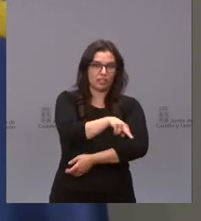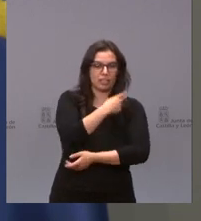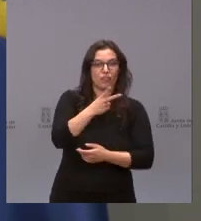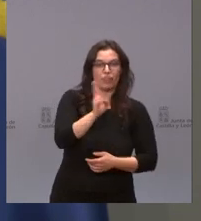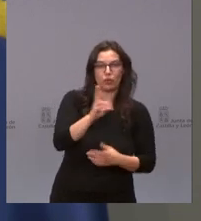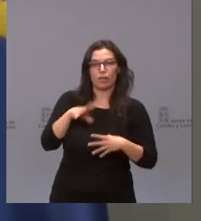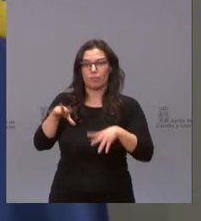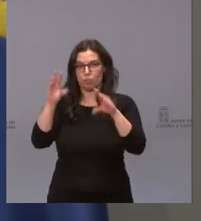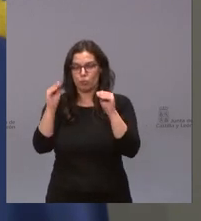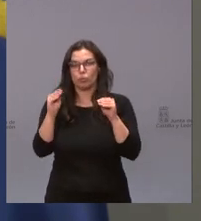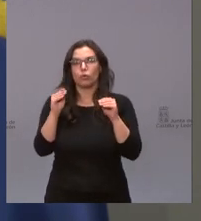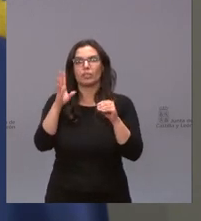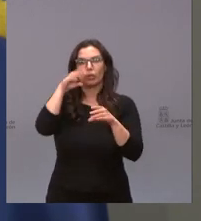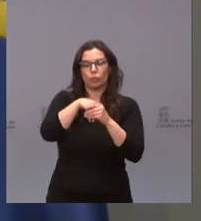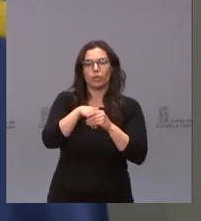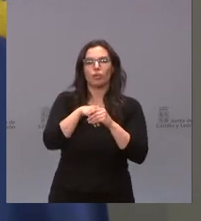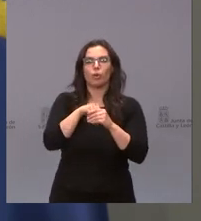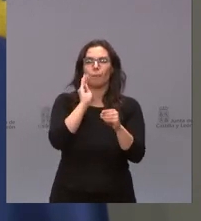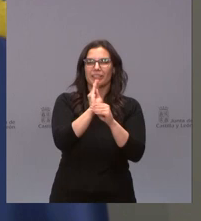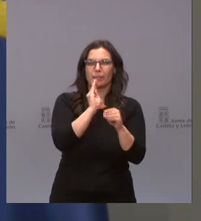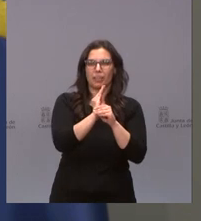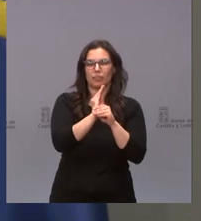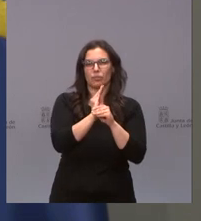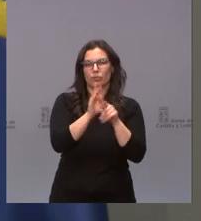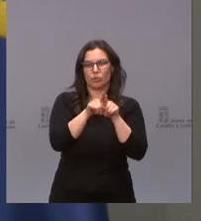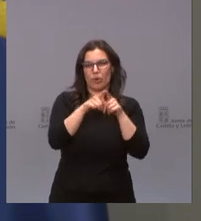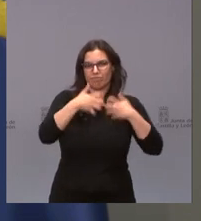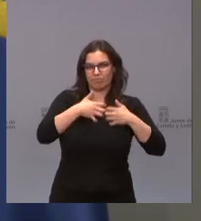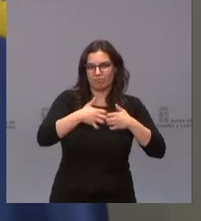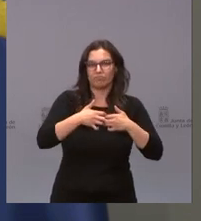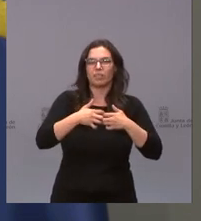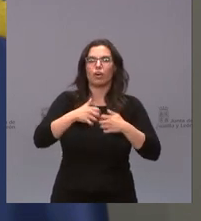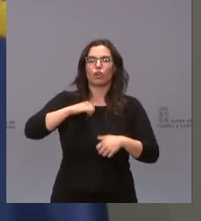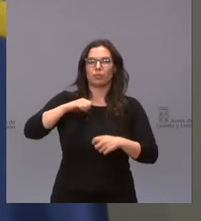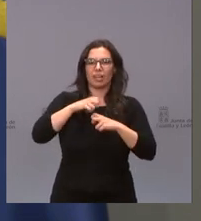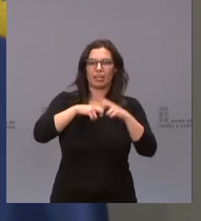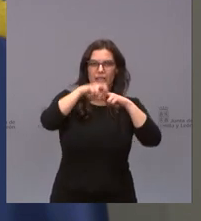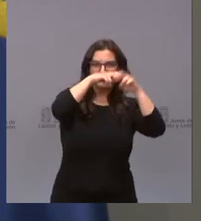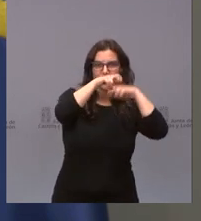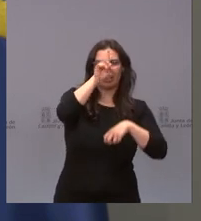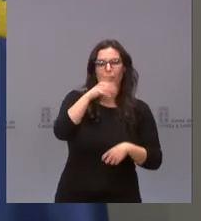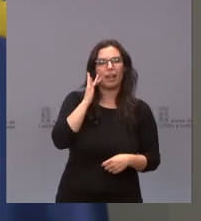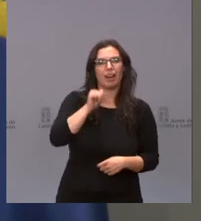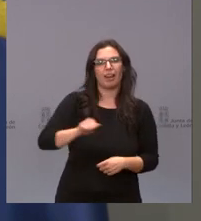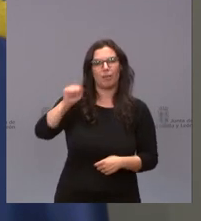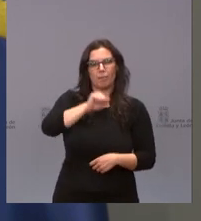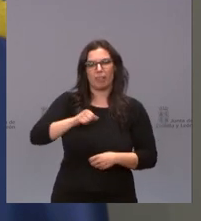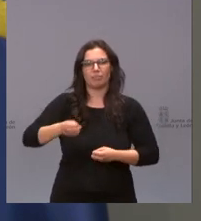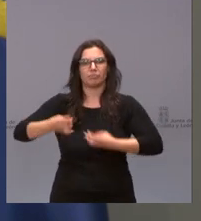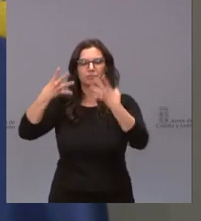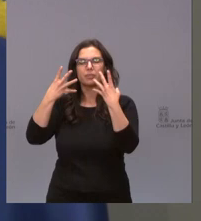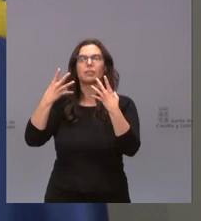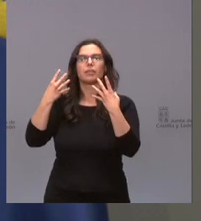Burgos. Se incluye el mantenimiento de varios equipos médicos del Hospital Río Ortega de Valladolid y la limpieza de las instalaciones del Hospital